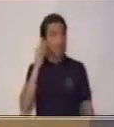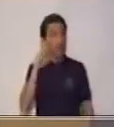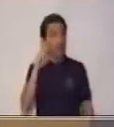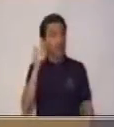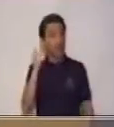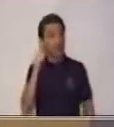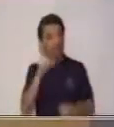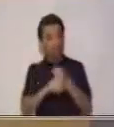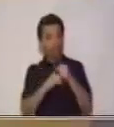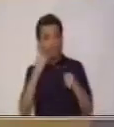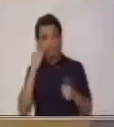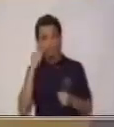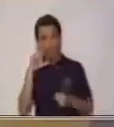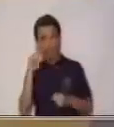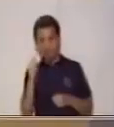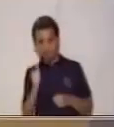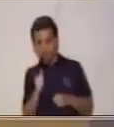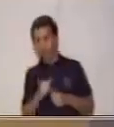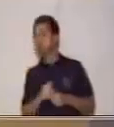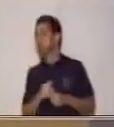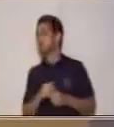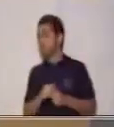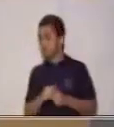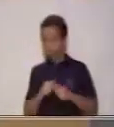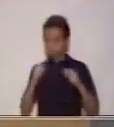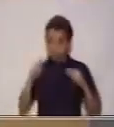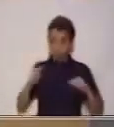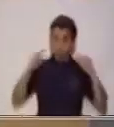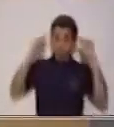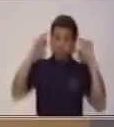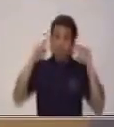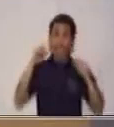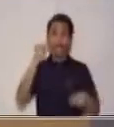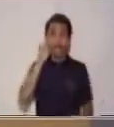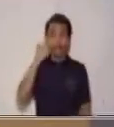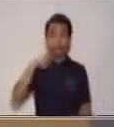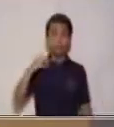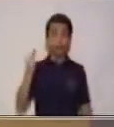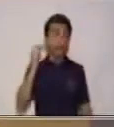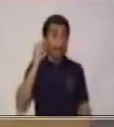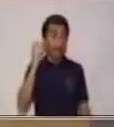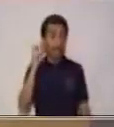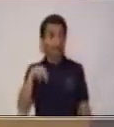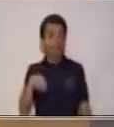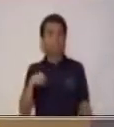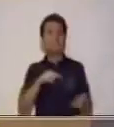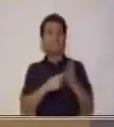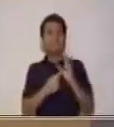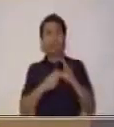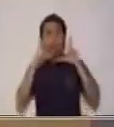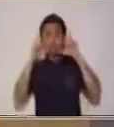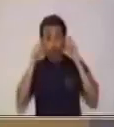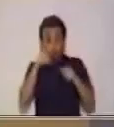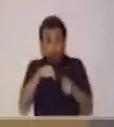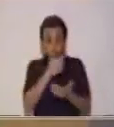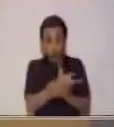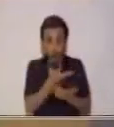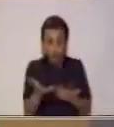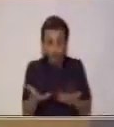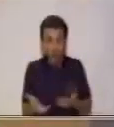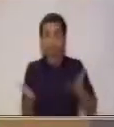fotografía del producto. La identidad gráfica es la marca del producto.